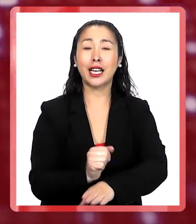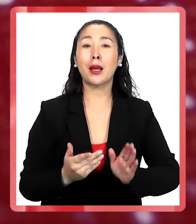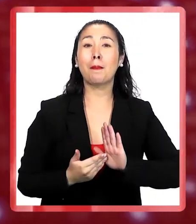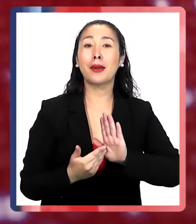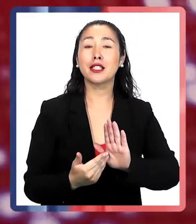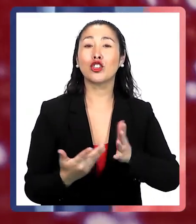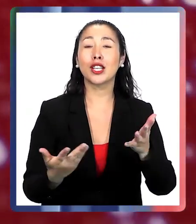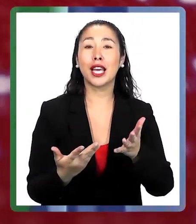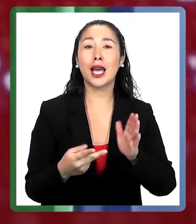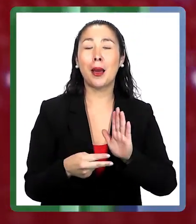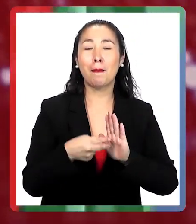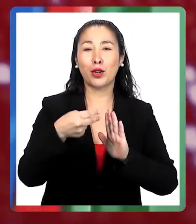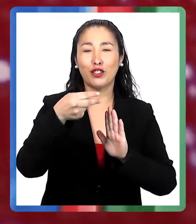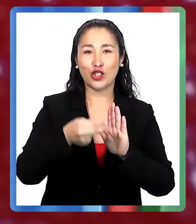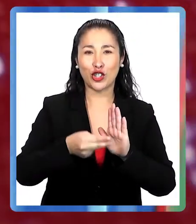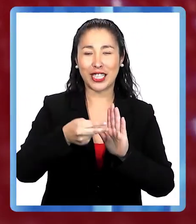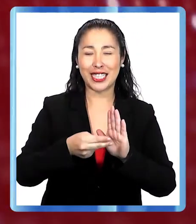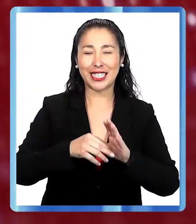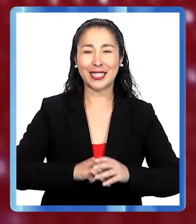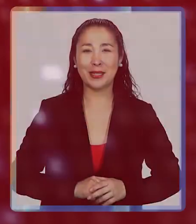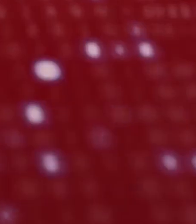presentó Portavoz Noticias.